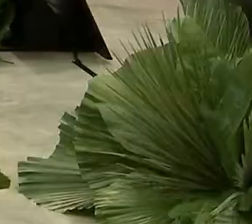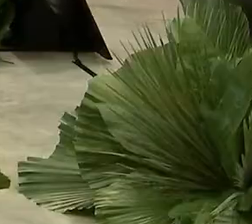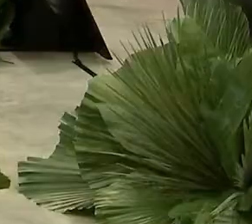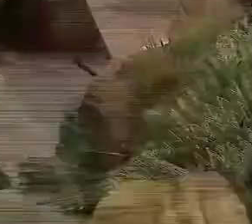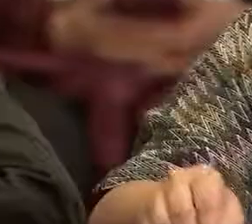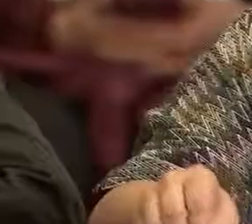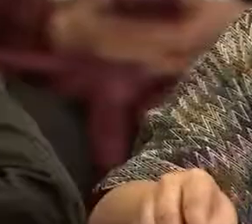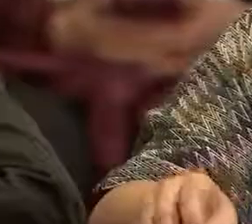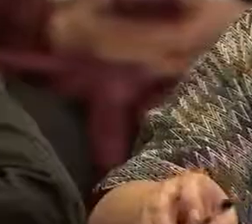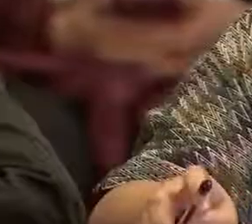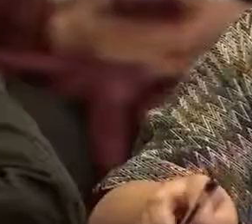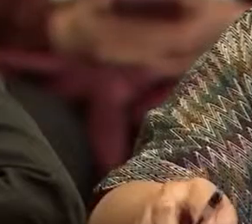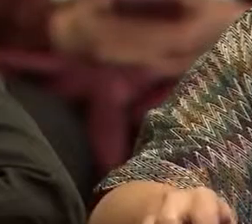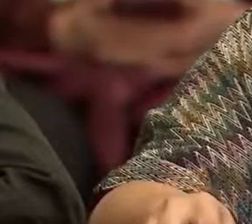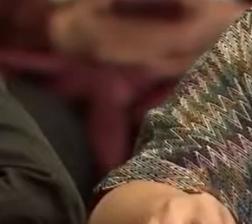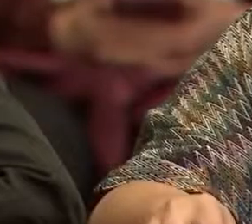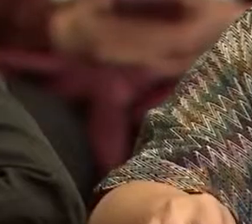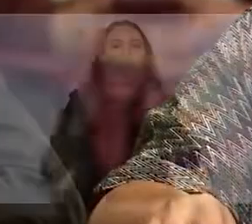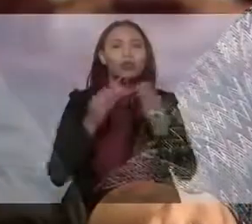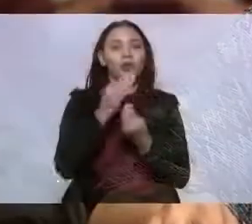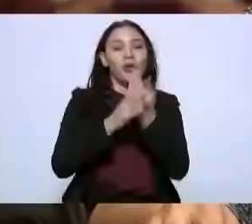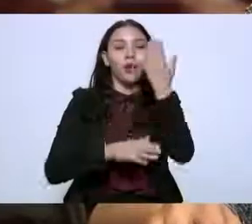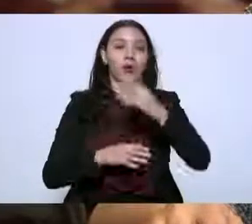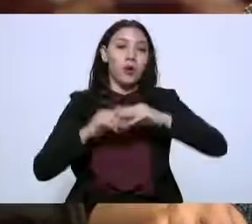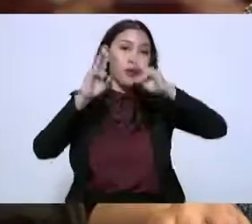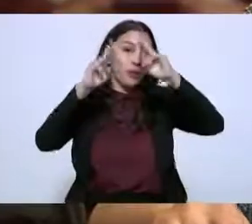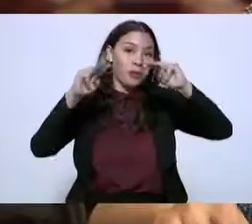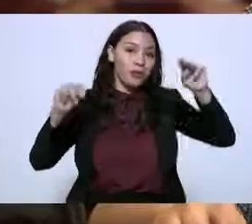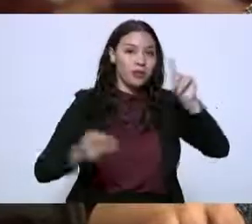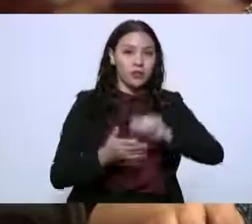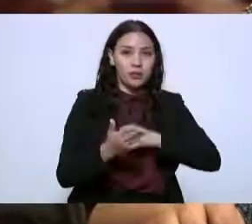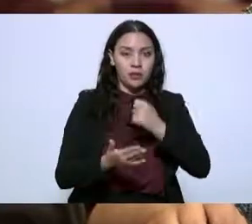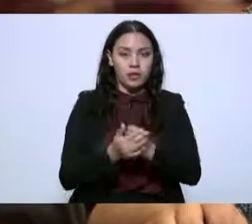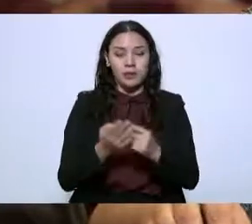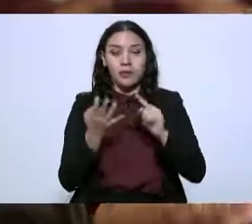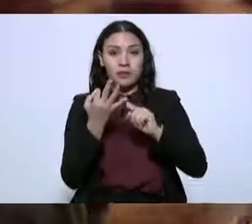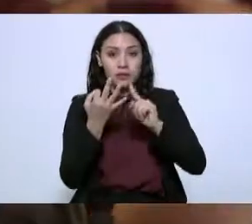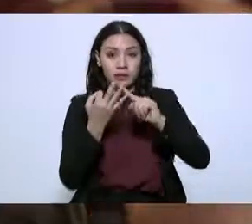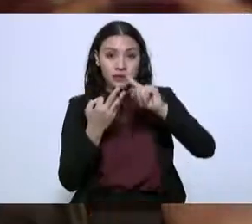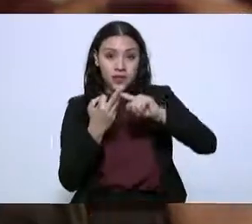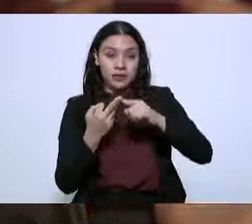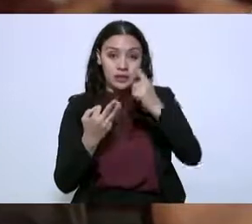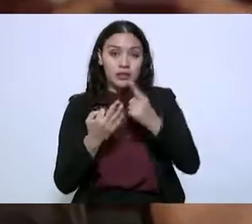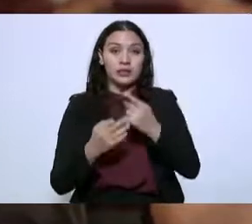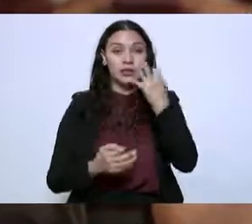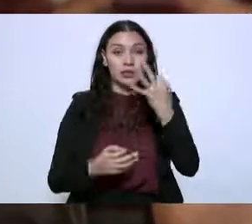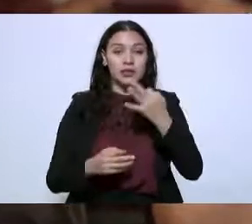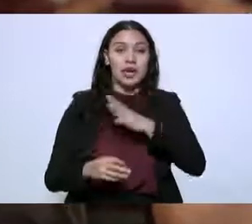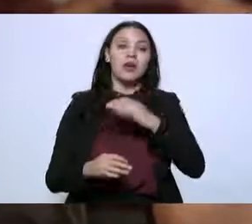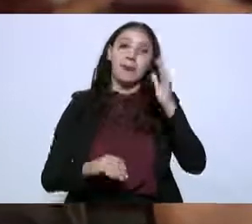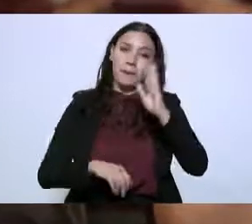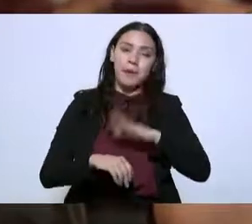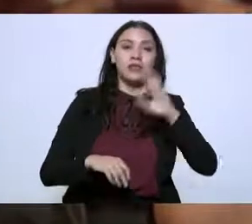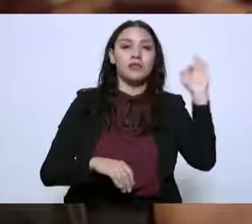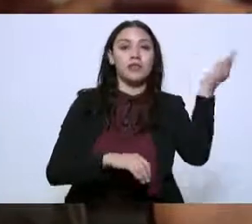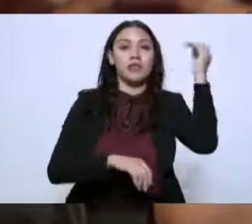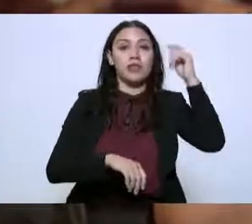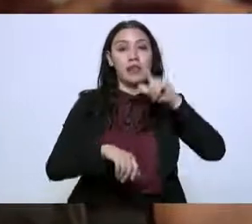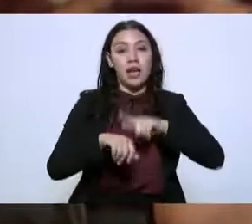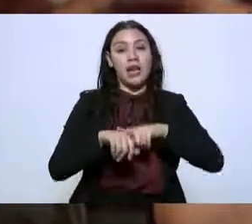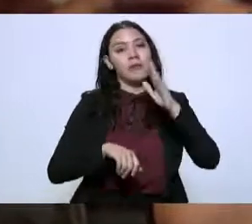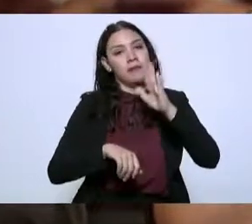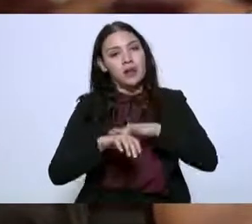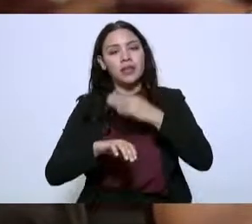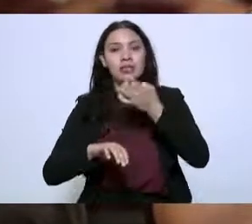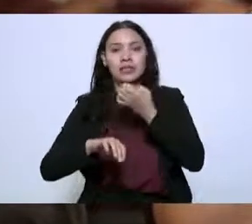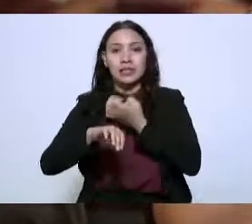Playa del Rancho Nuevo, Sierra de Tamaulipas. En sumatoria, entre las tres áreas naturales protegidas federales y las ocho áreas